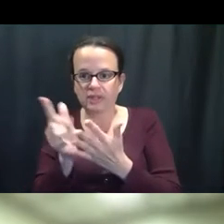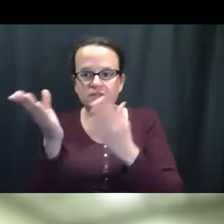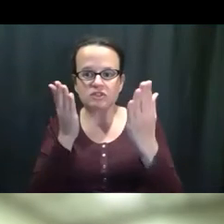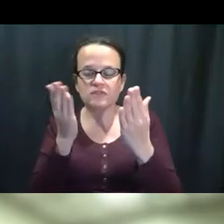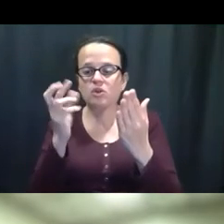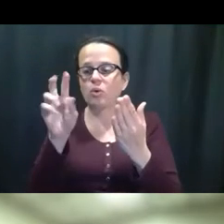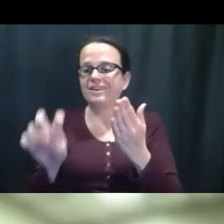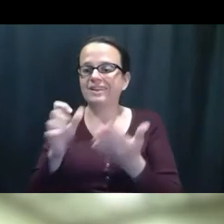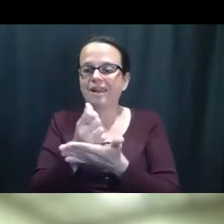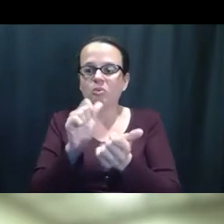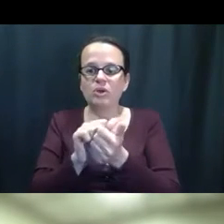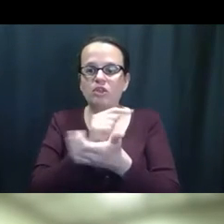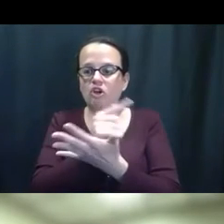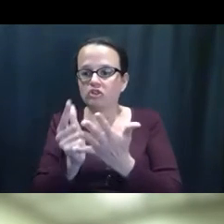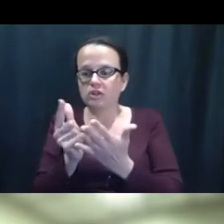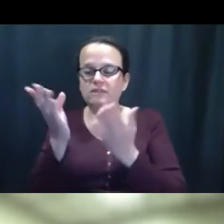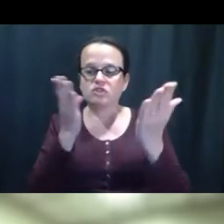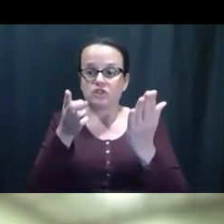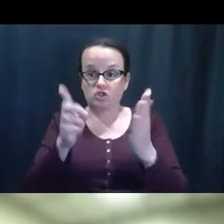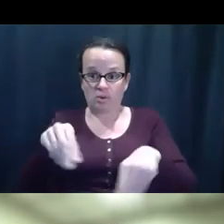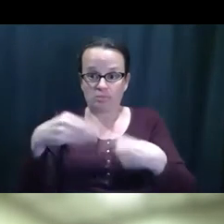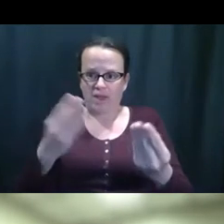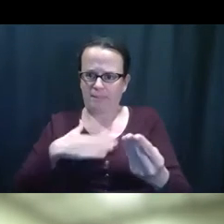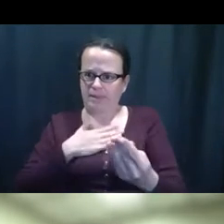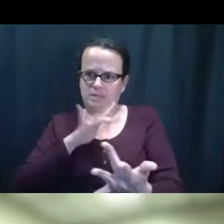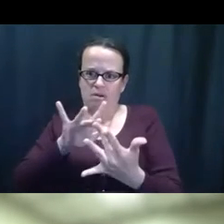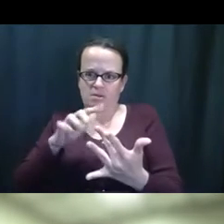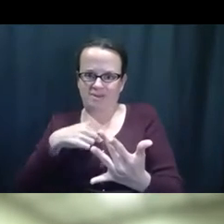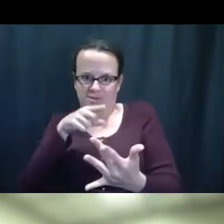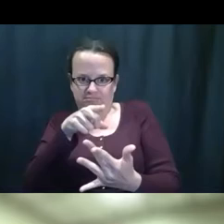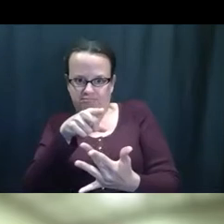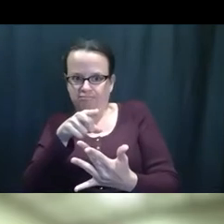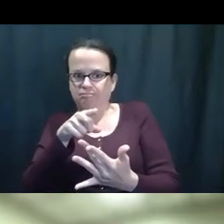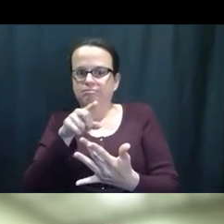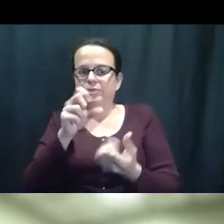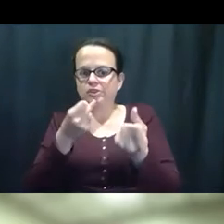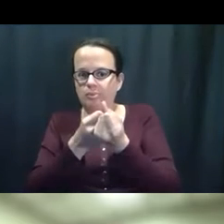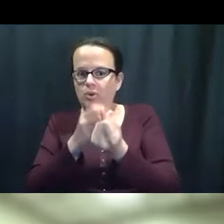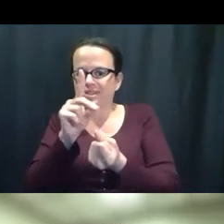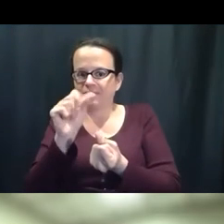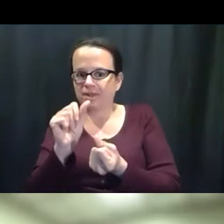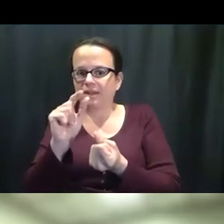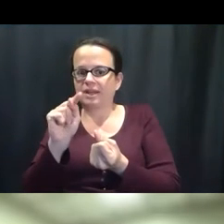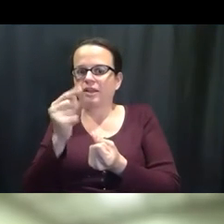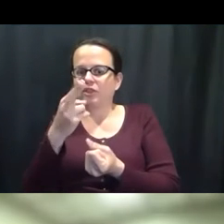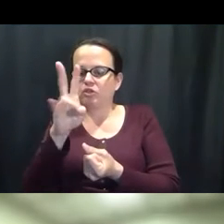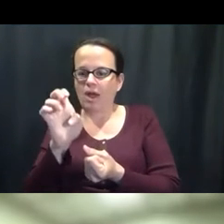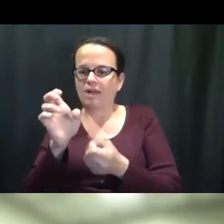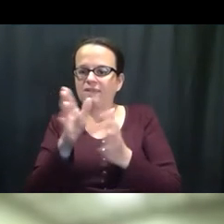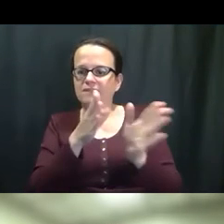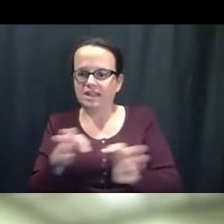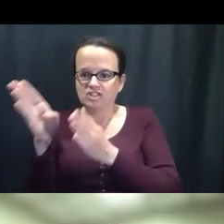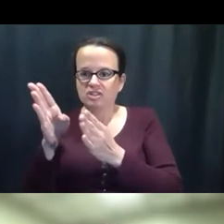servicios alternativos o, ah, o problemas con servicios alternativos. Así que ya, eh, conéctense con nosotros,